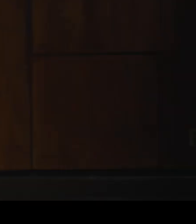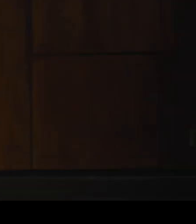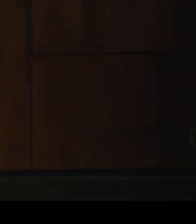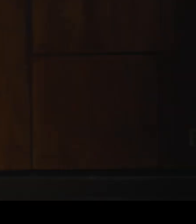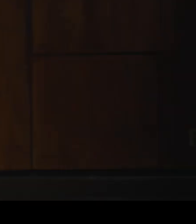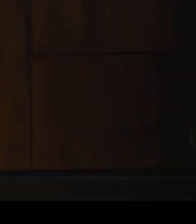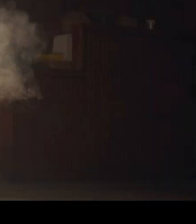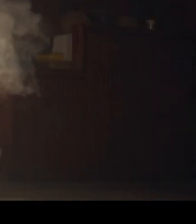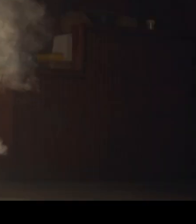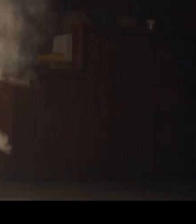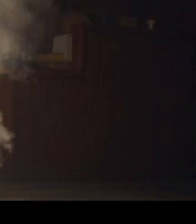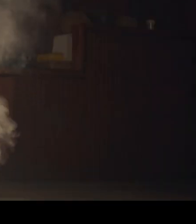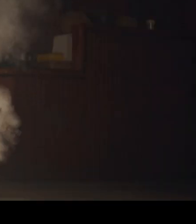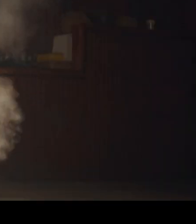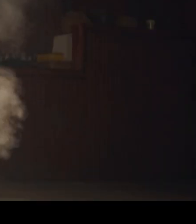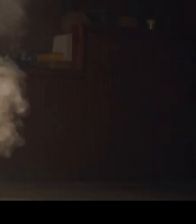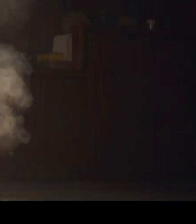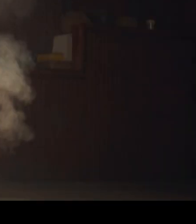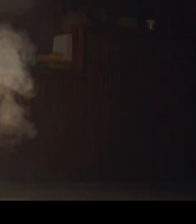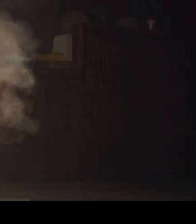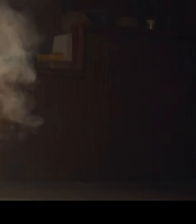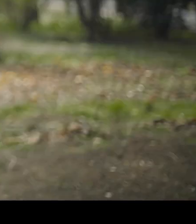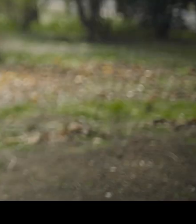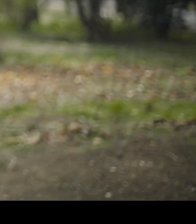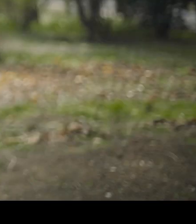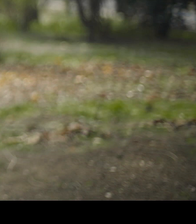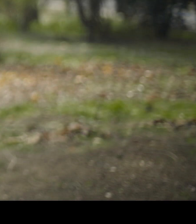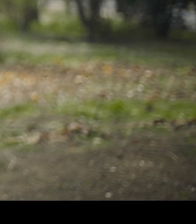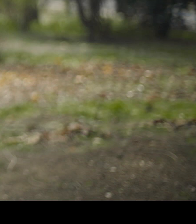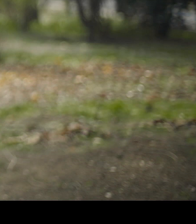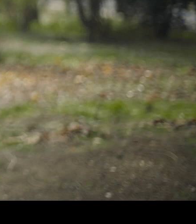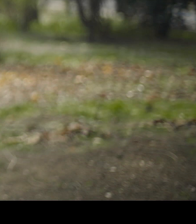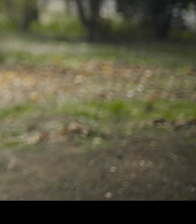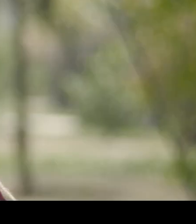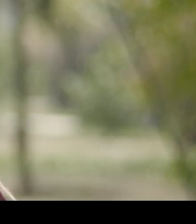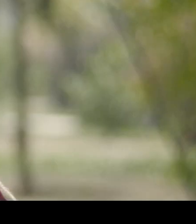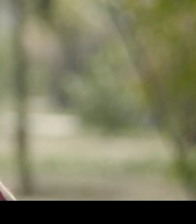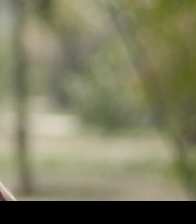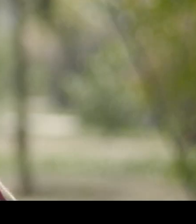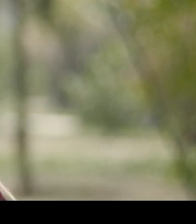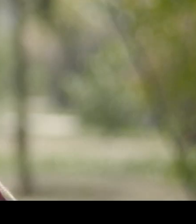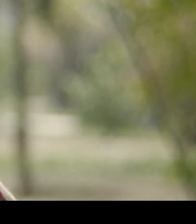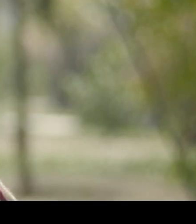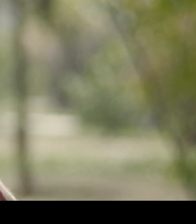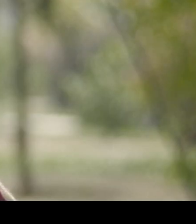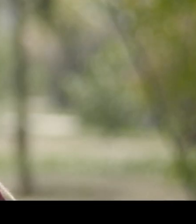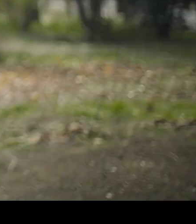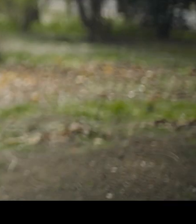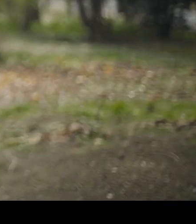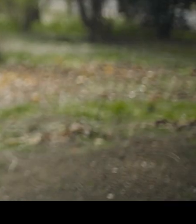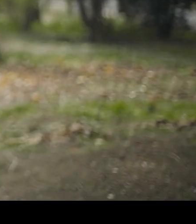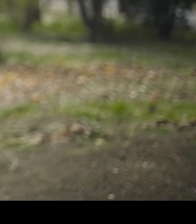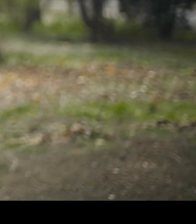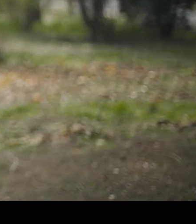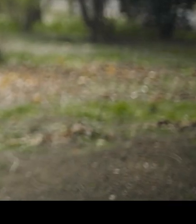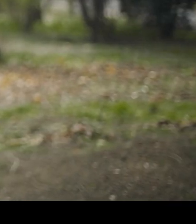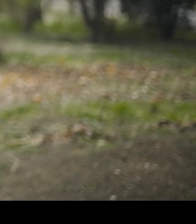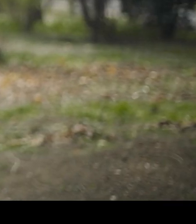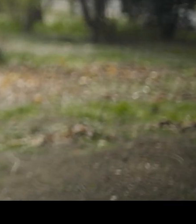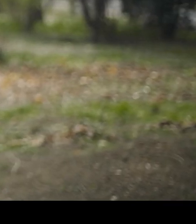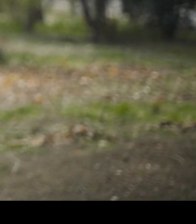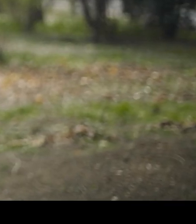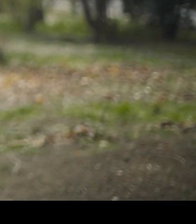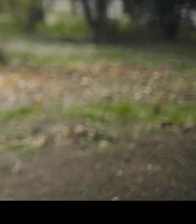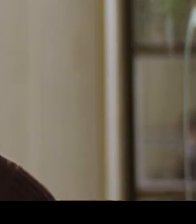busqué. Está presente en todos los pueblos. Somos la reserva cultural de este país y podemos dejar de serlo si no tenemos la